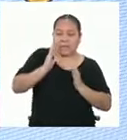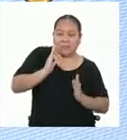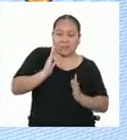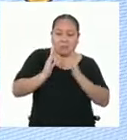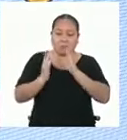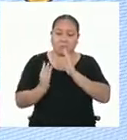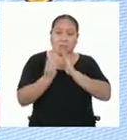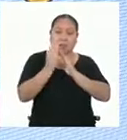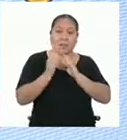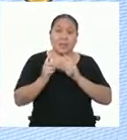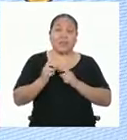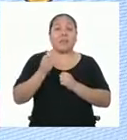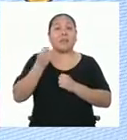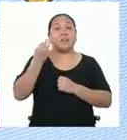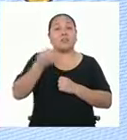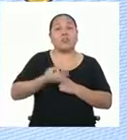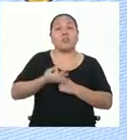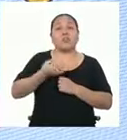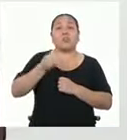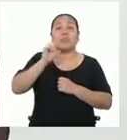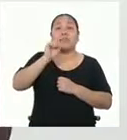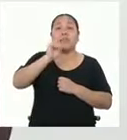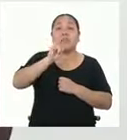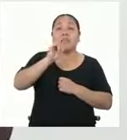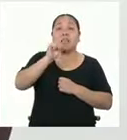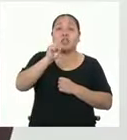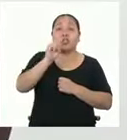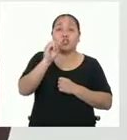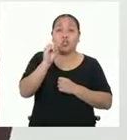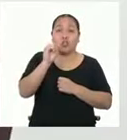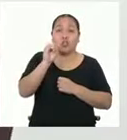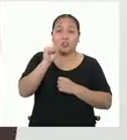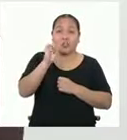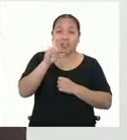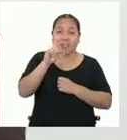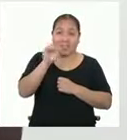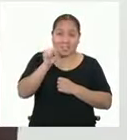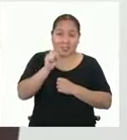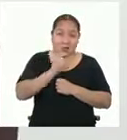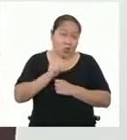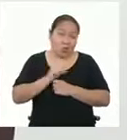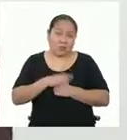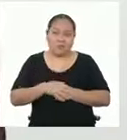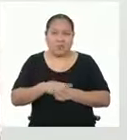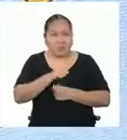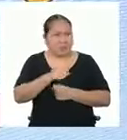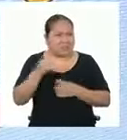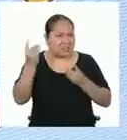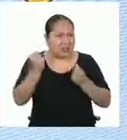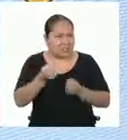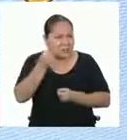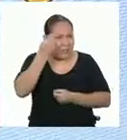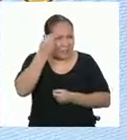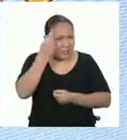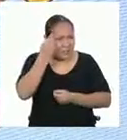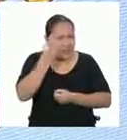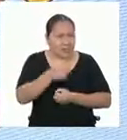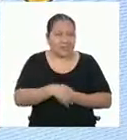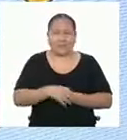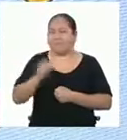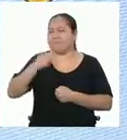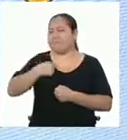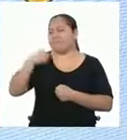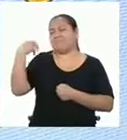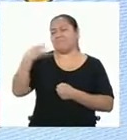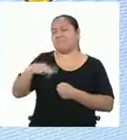laterales son isósceles o no. Creo que ya le agarraste el ritmo a esto. Aprende rápido. Yo siempre,